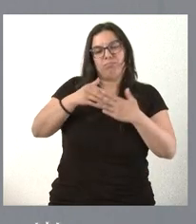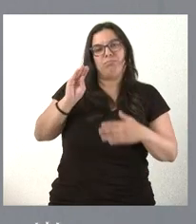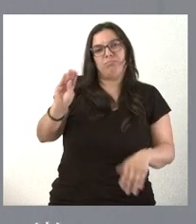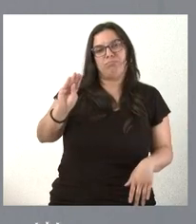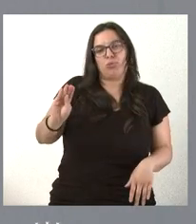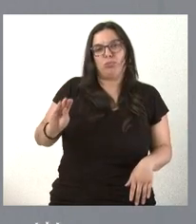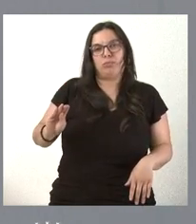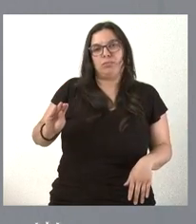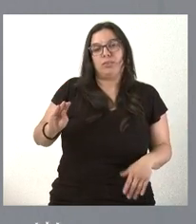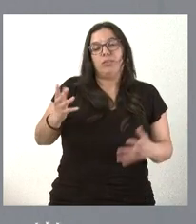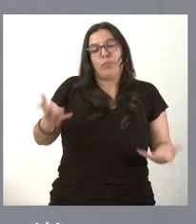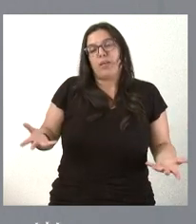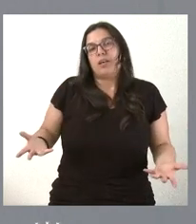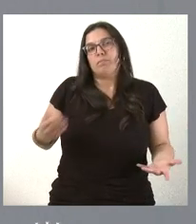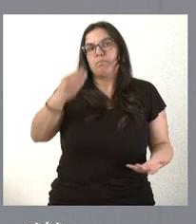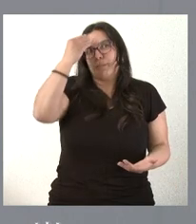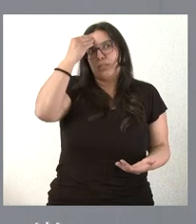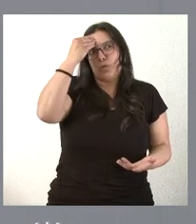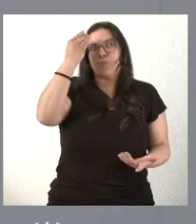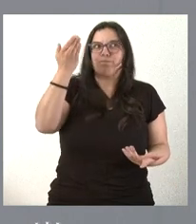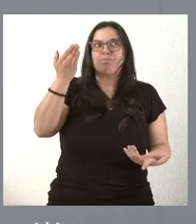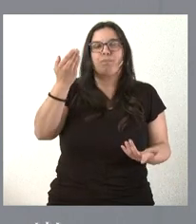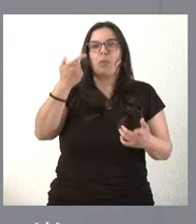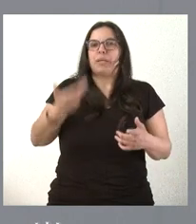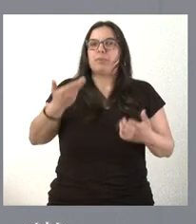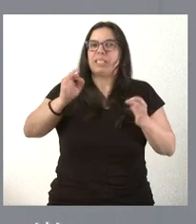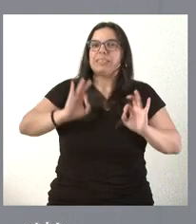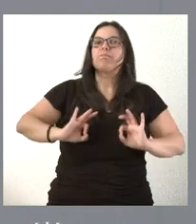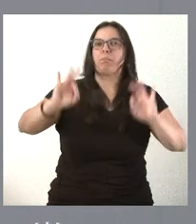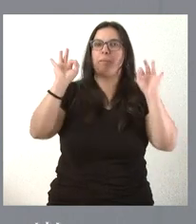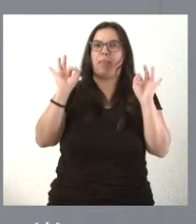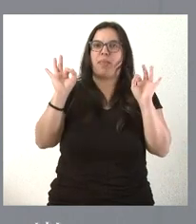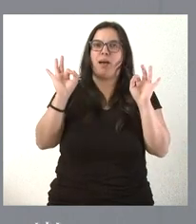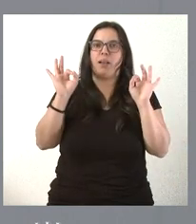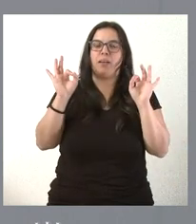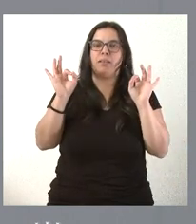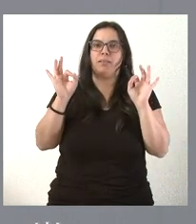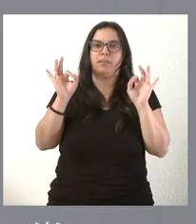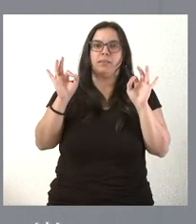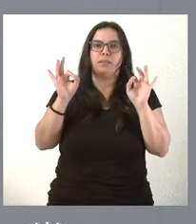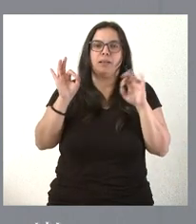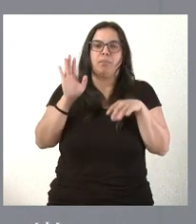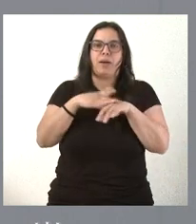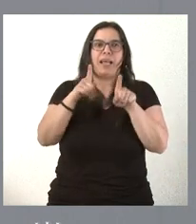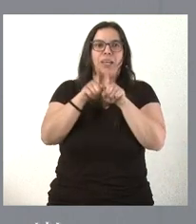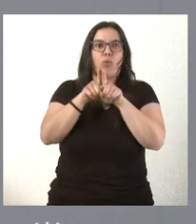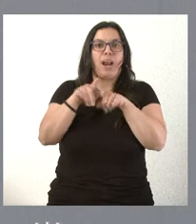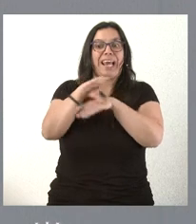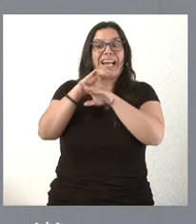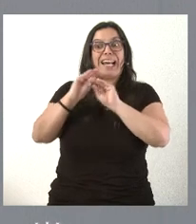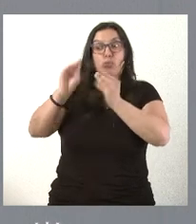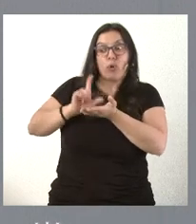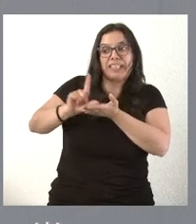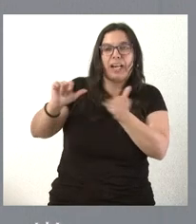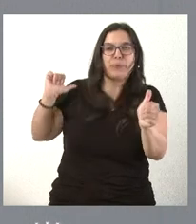su vida. Y, por tanto, yo creo que es una especial importancia desde el punto de vista de culminar una carrera literaria